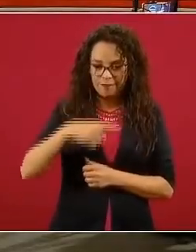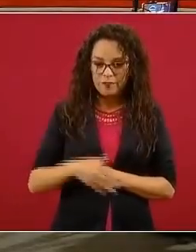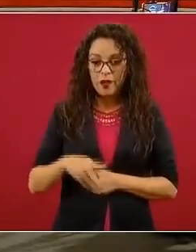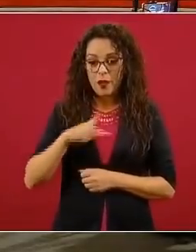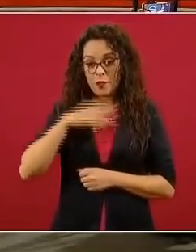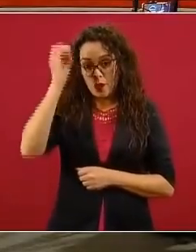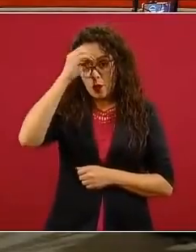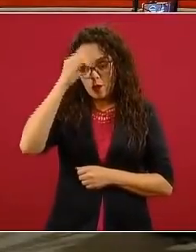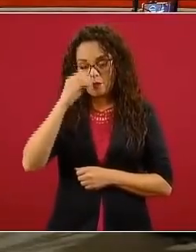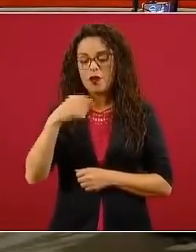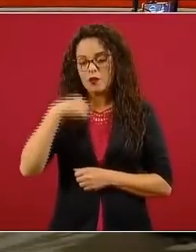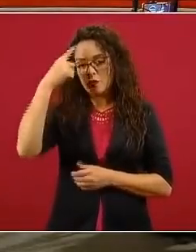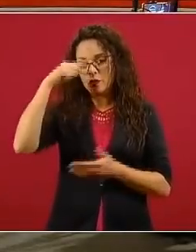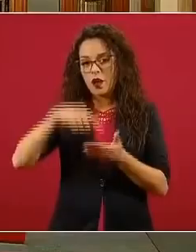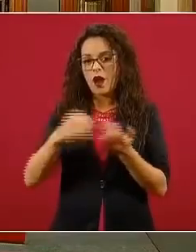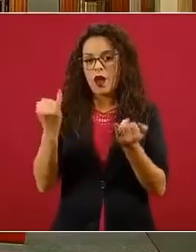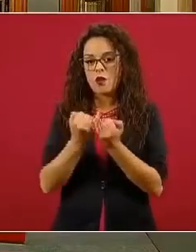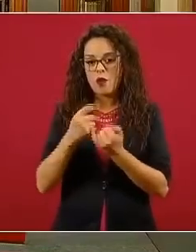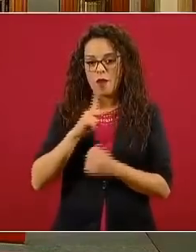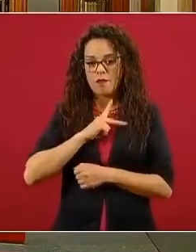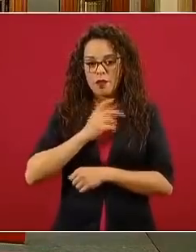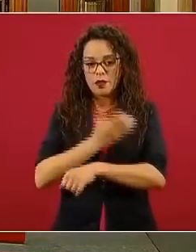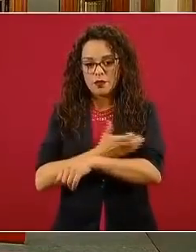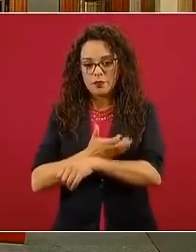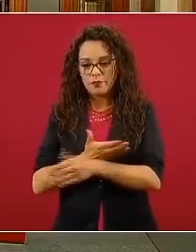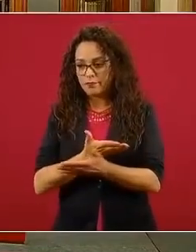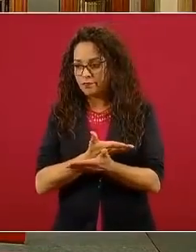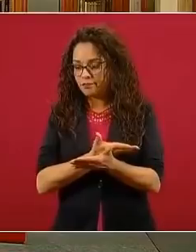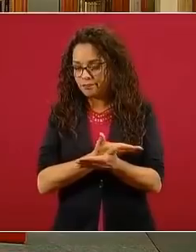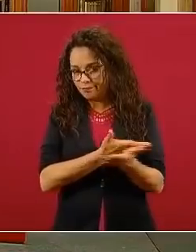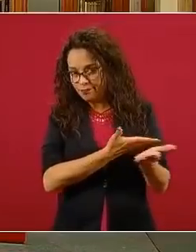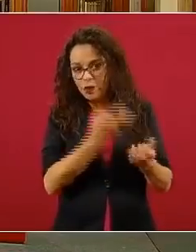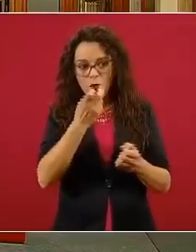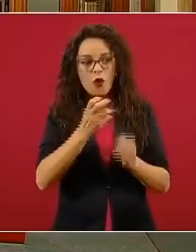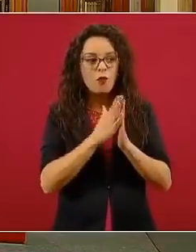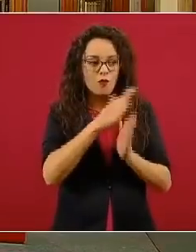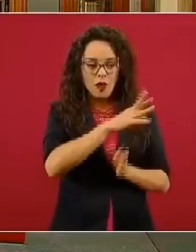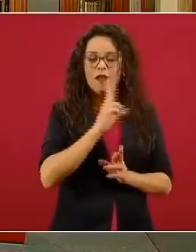coincide con la de mis compañeros. Les pido a ellos si pueden responder esto.